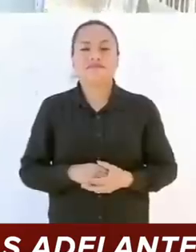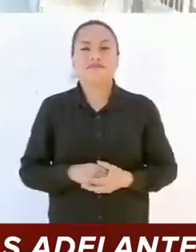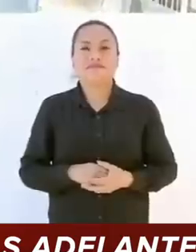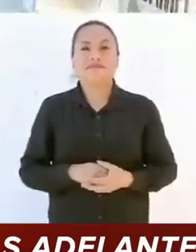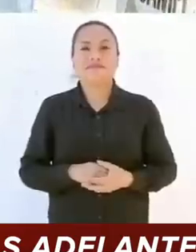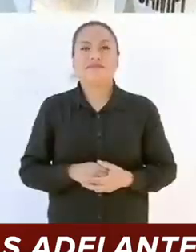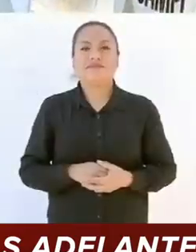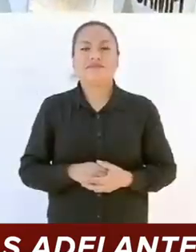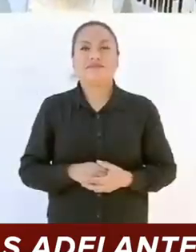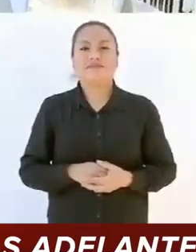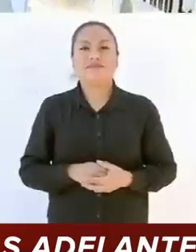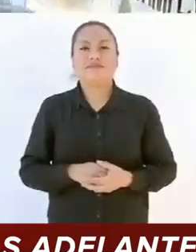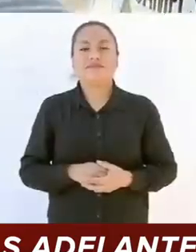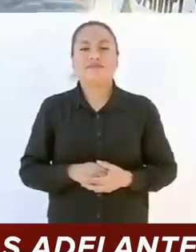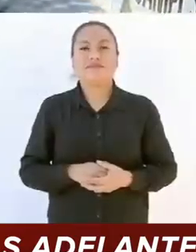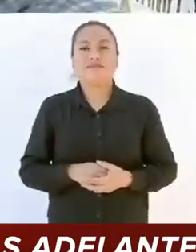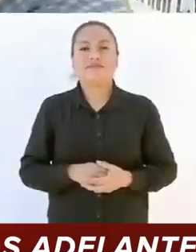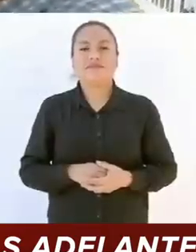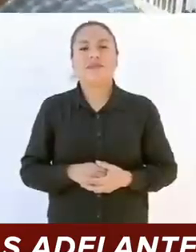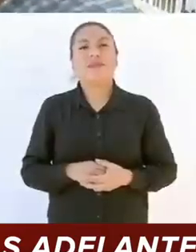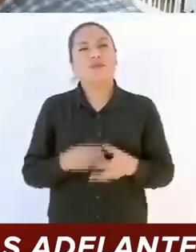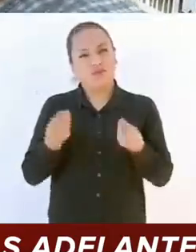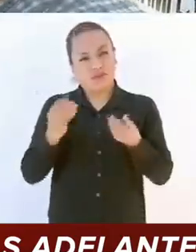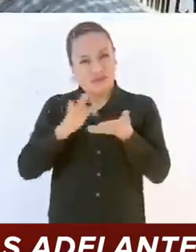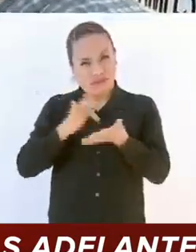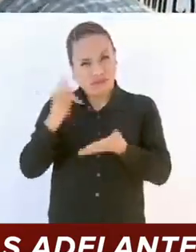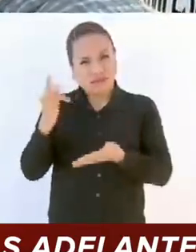Por favor presidente, muchísimas gracias